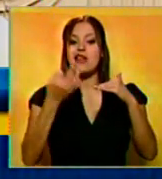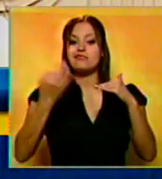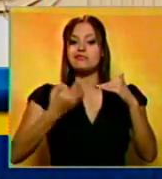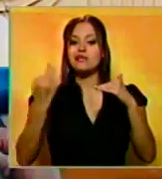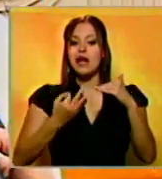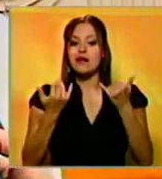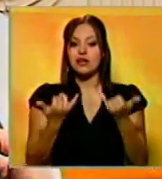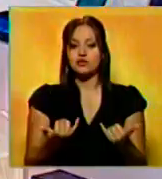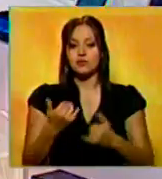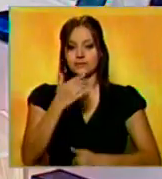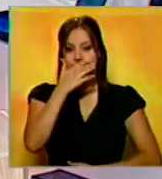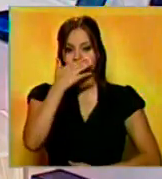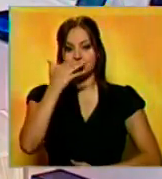mercado.